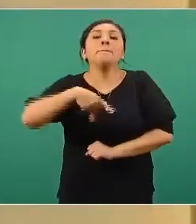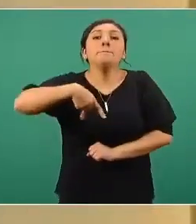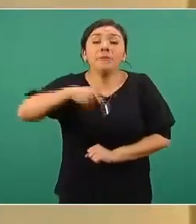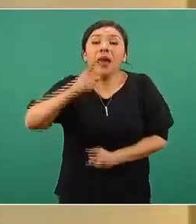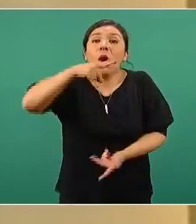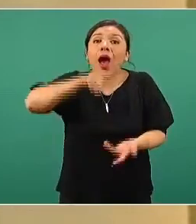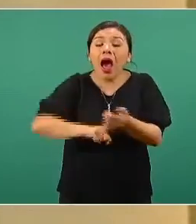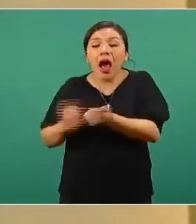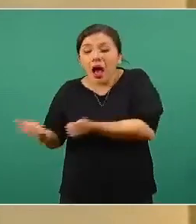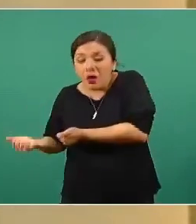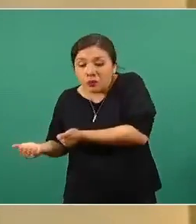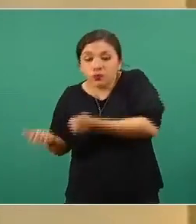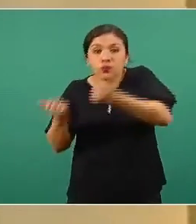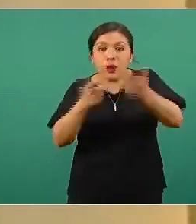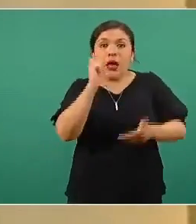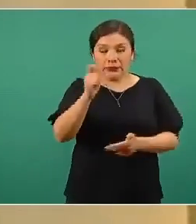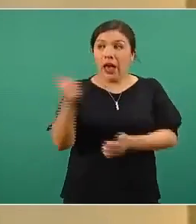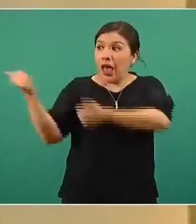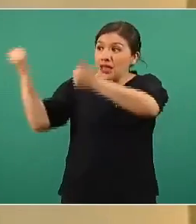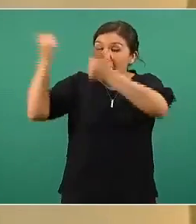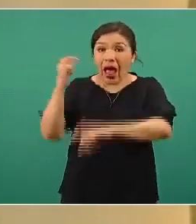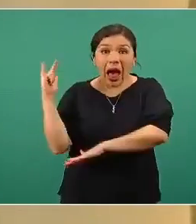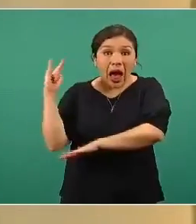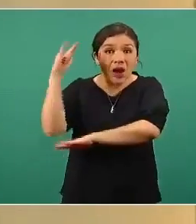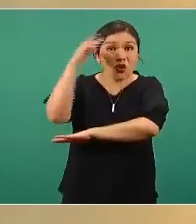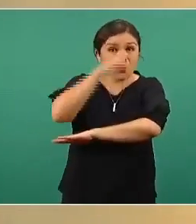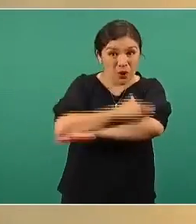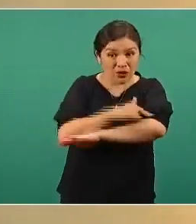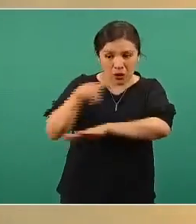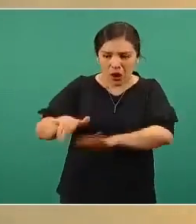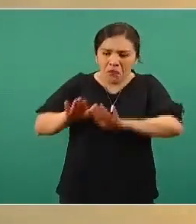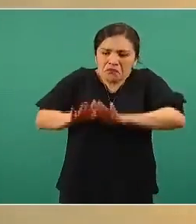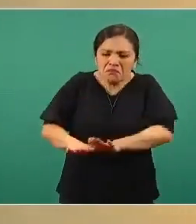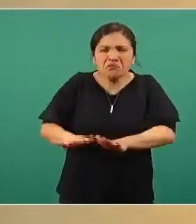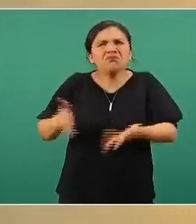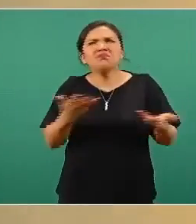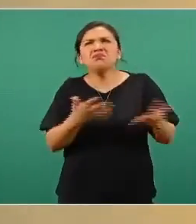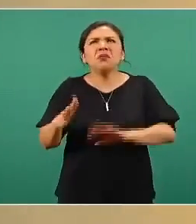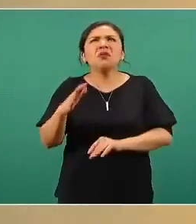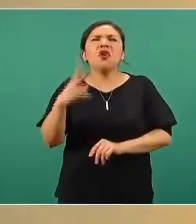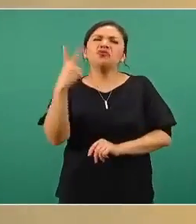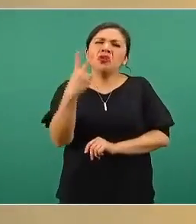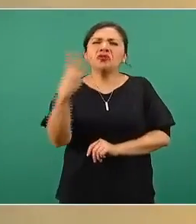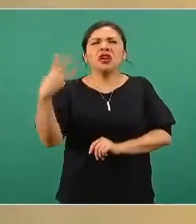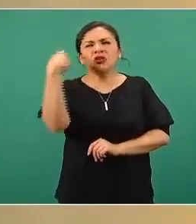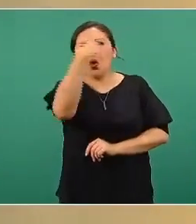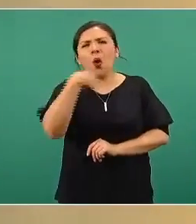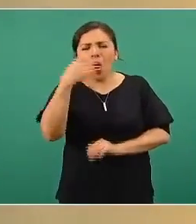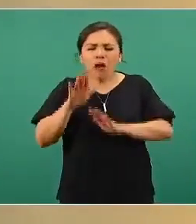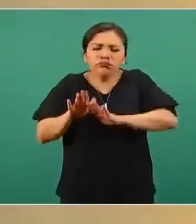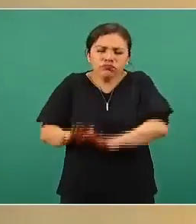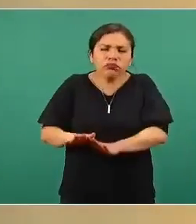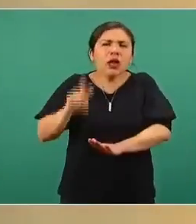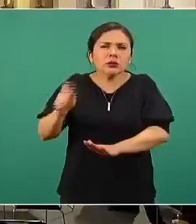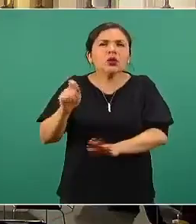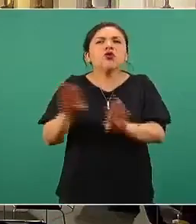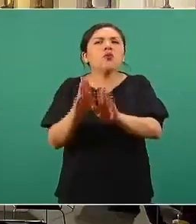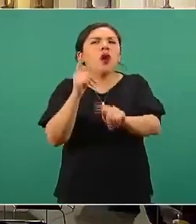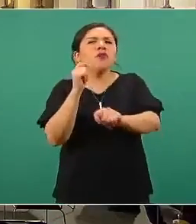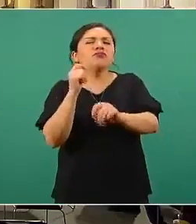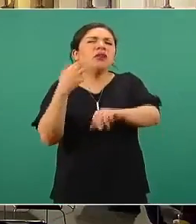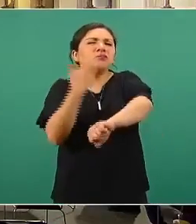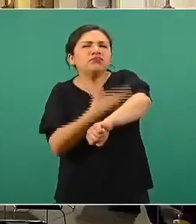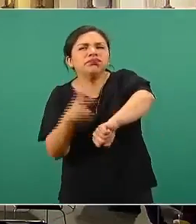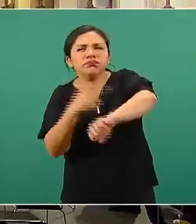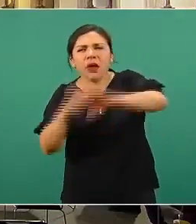todo el trayecto desde que llegan al aeropuerto, están ahí cerca de dos o tres horas en lo que pasan los trámites